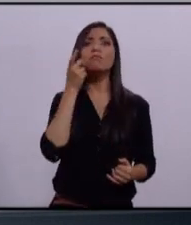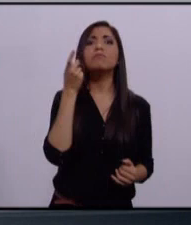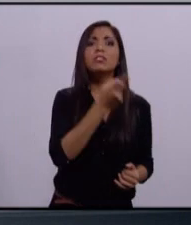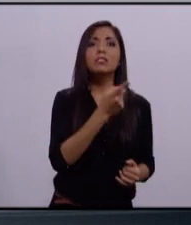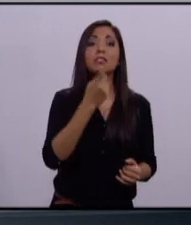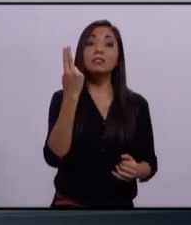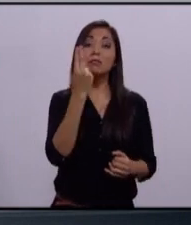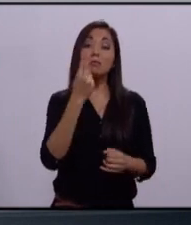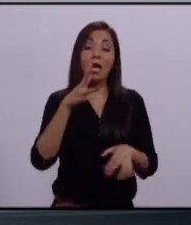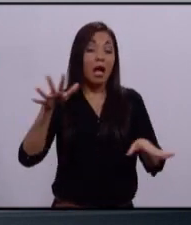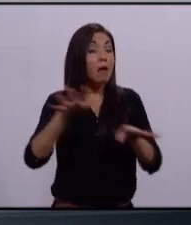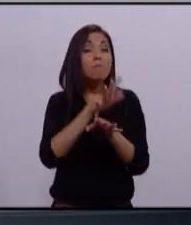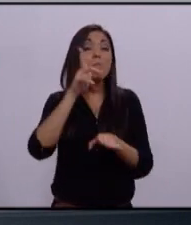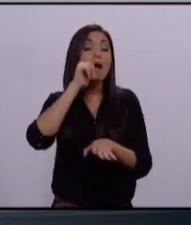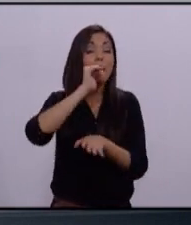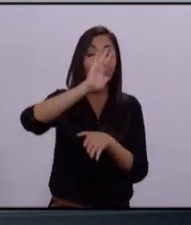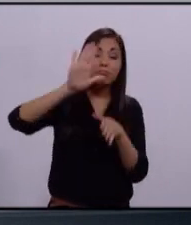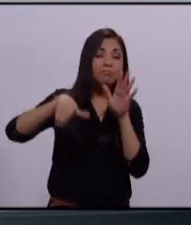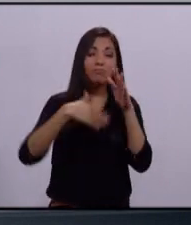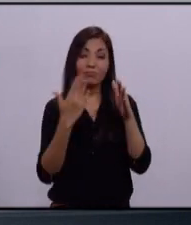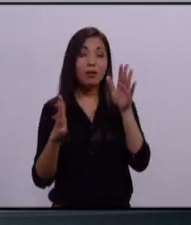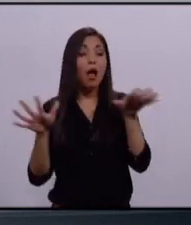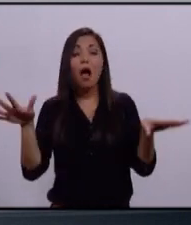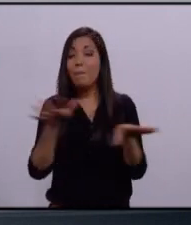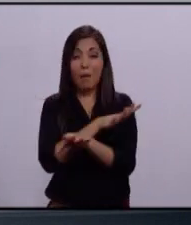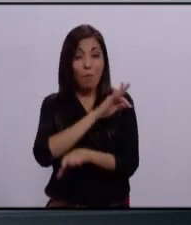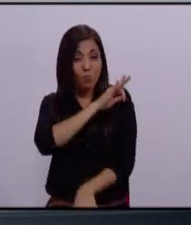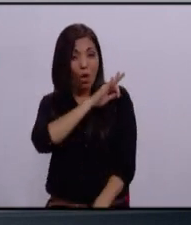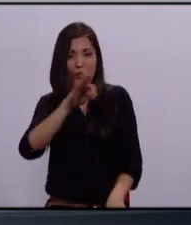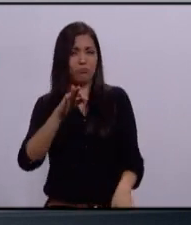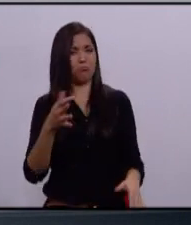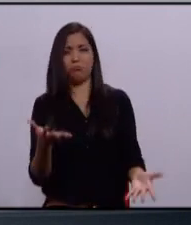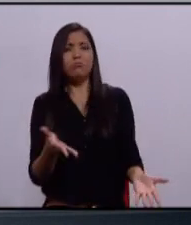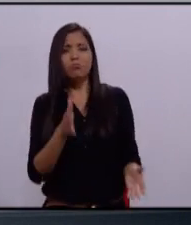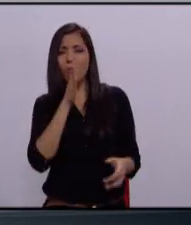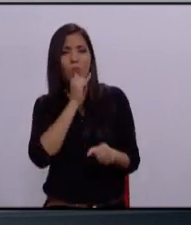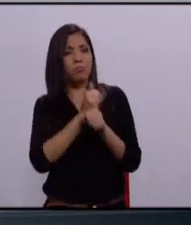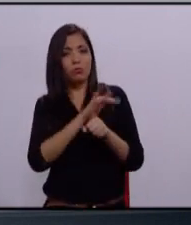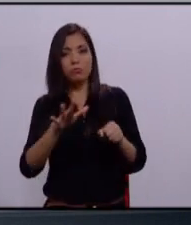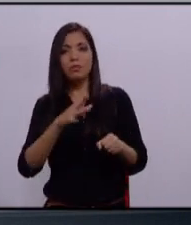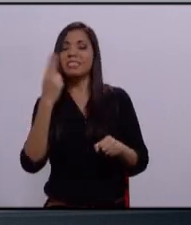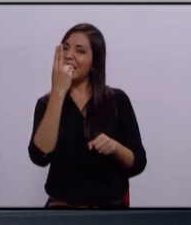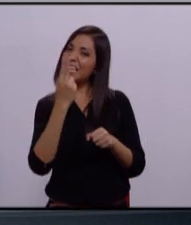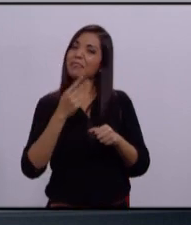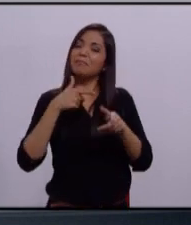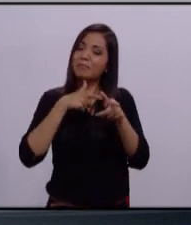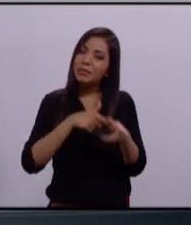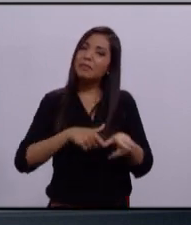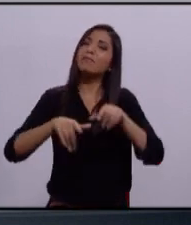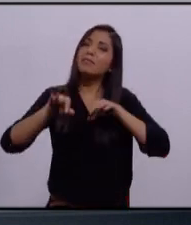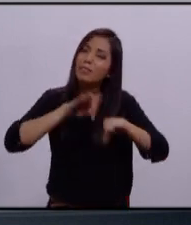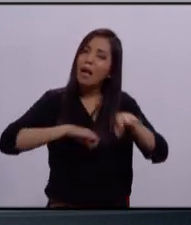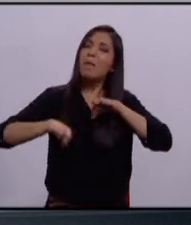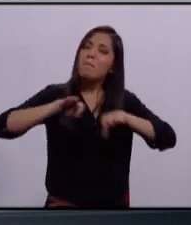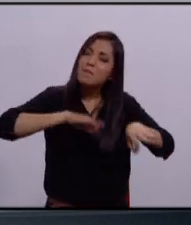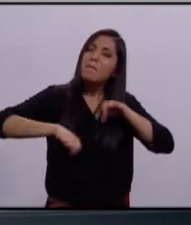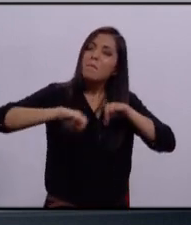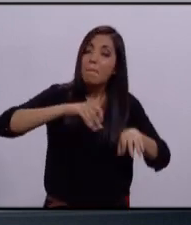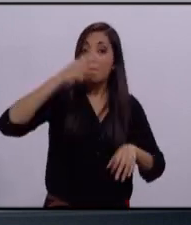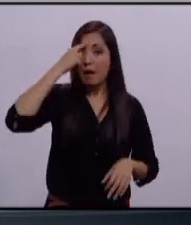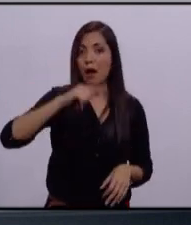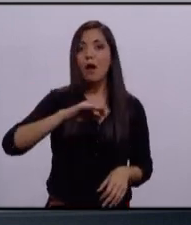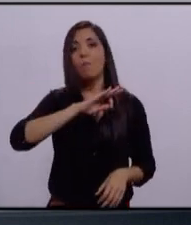cosas van a cambiar de la noche a la mañana, te está mintiendo. Esto es constante y soportándonos también